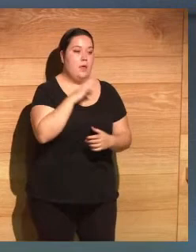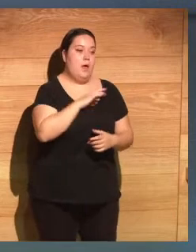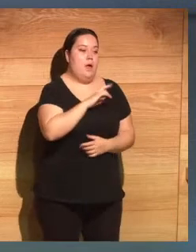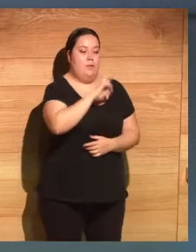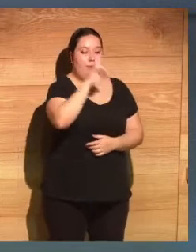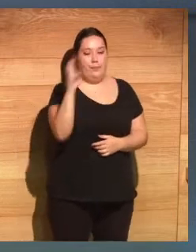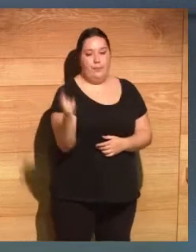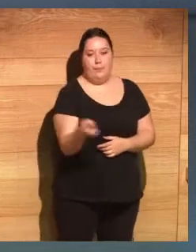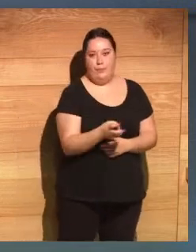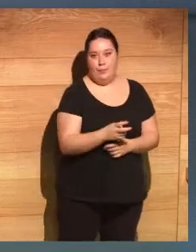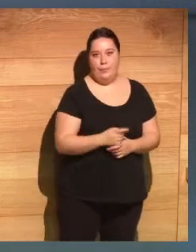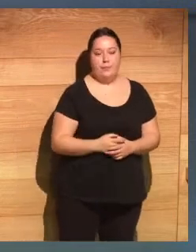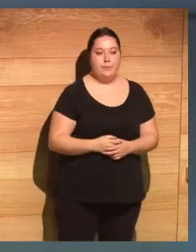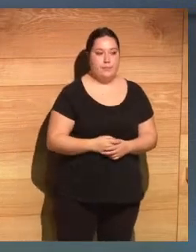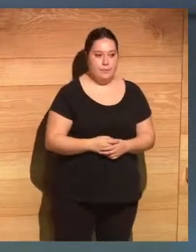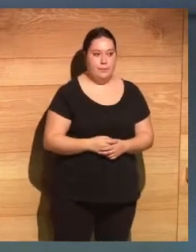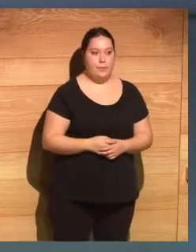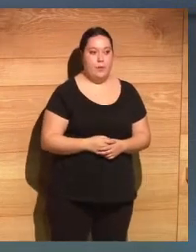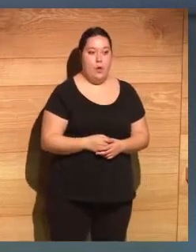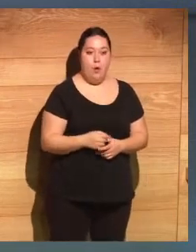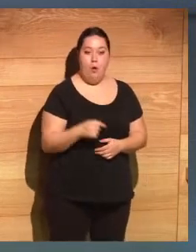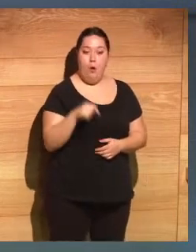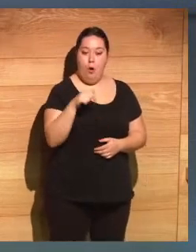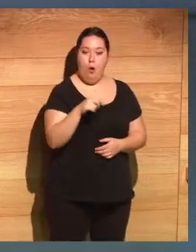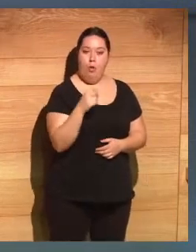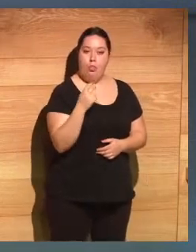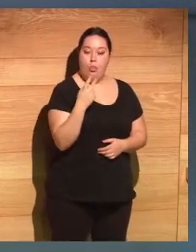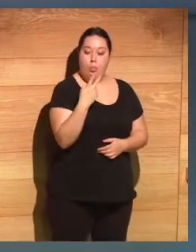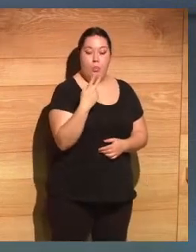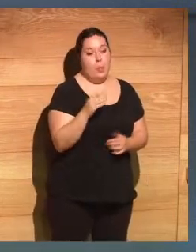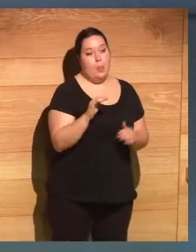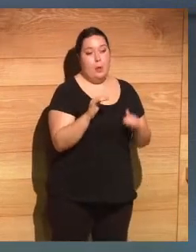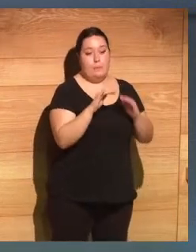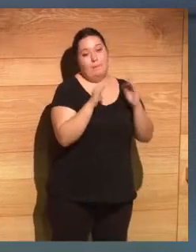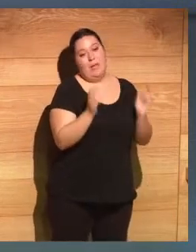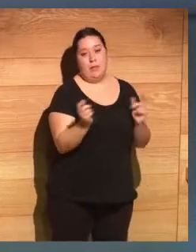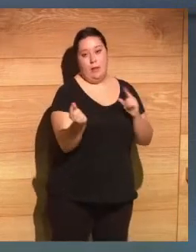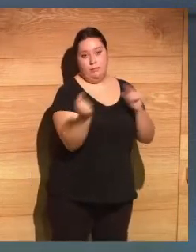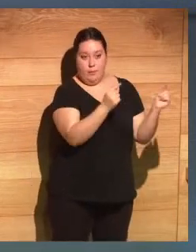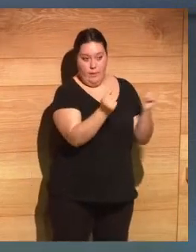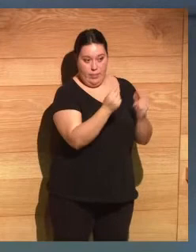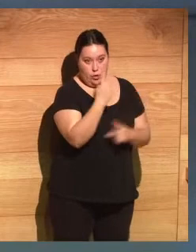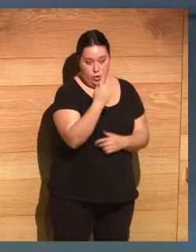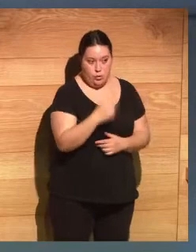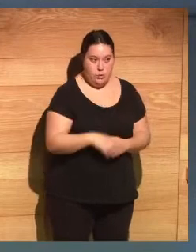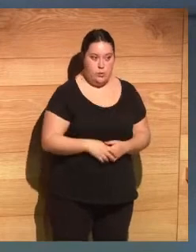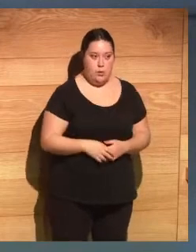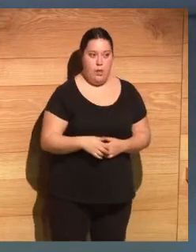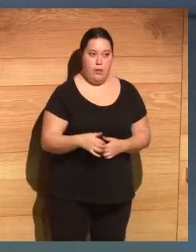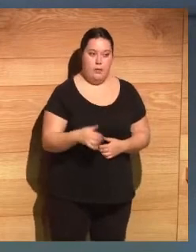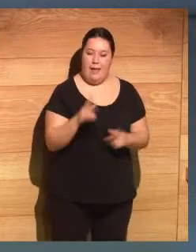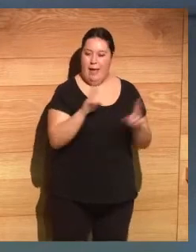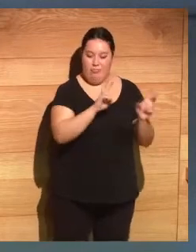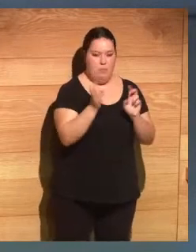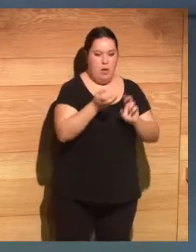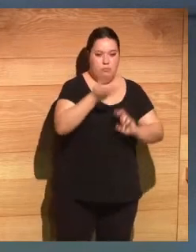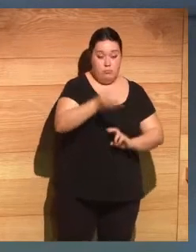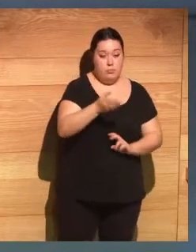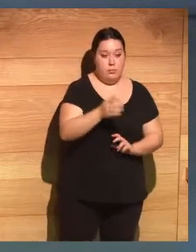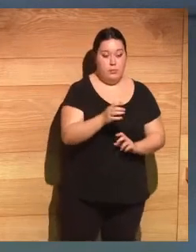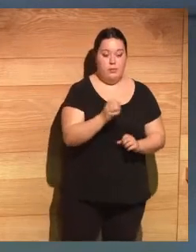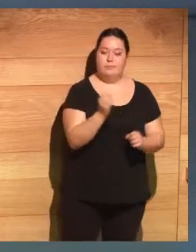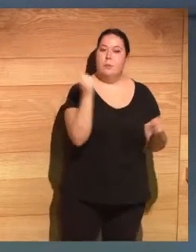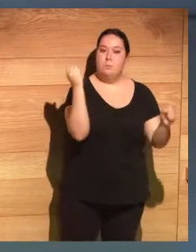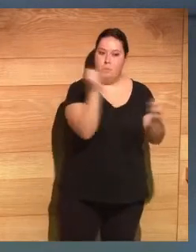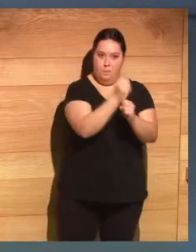etcétera, etcétera. Hoy tenemos dos mesas de lujo que van a tratar un tema que yo creo que es de los más relevantes que es el